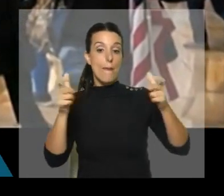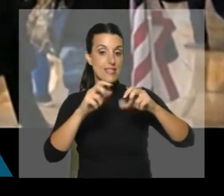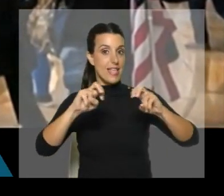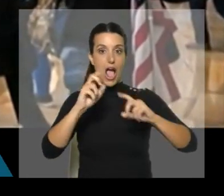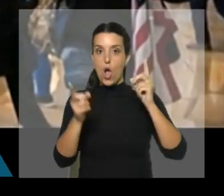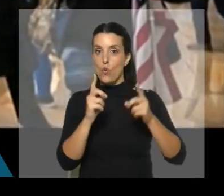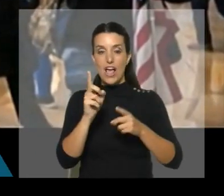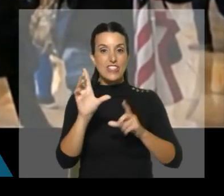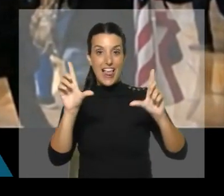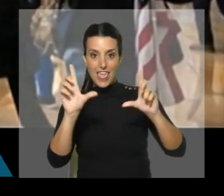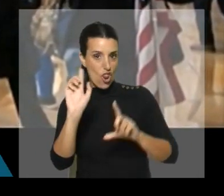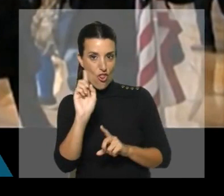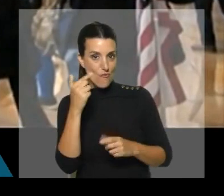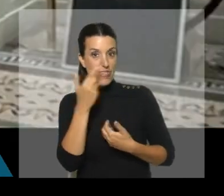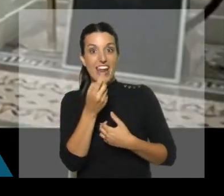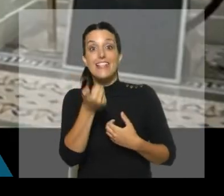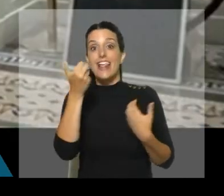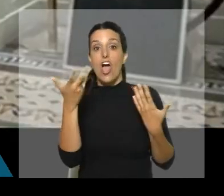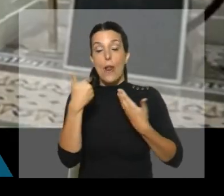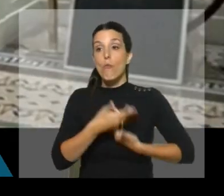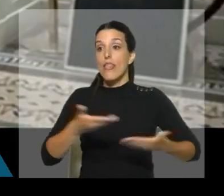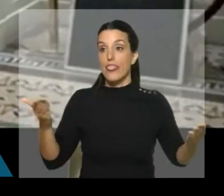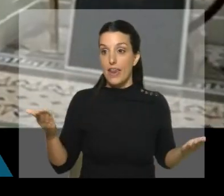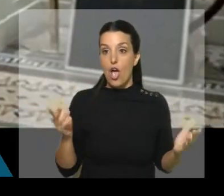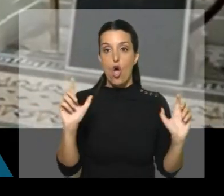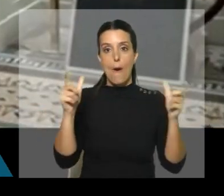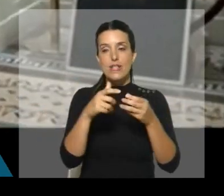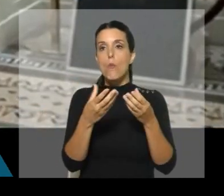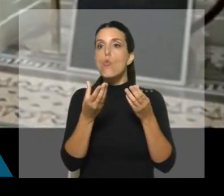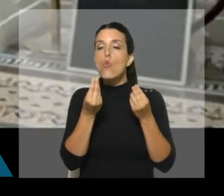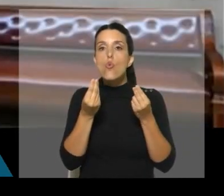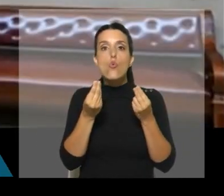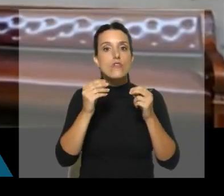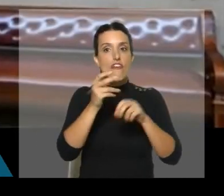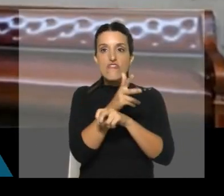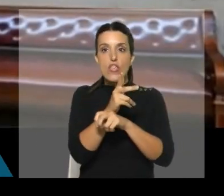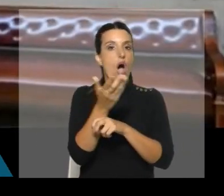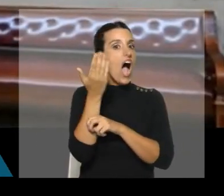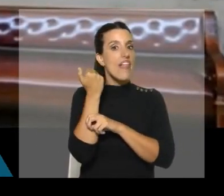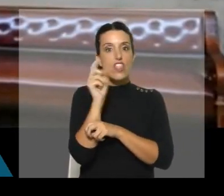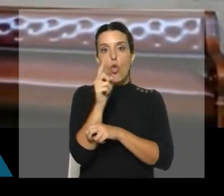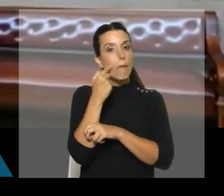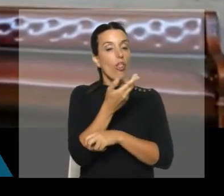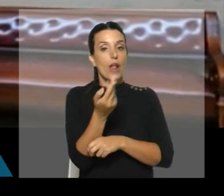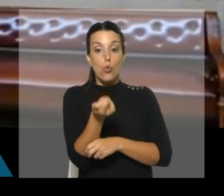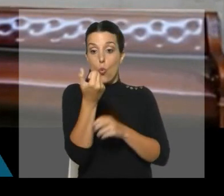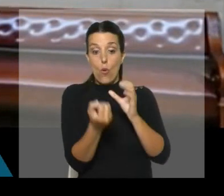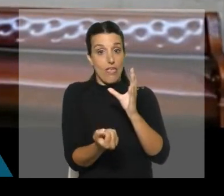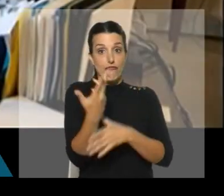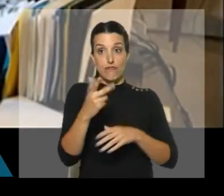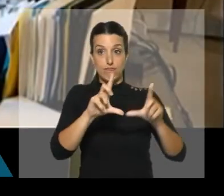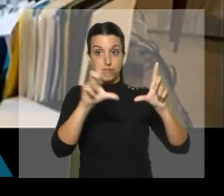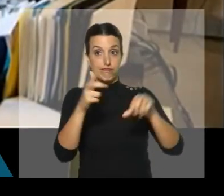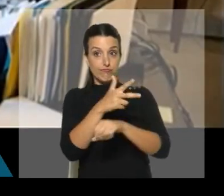todas se vieron por televisión en su momento. Este comité reveló muchísimas imágenes que no se habían visto hasta que ellos